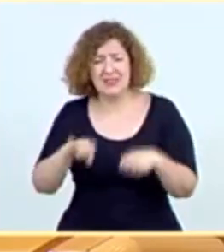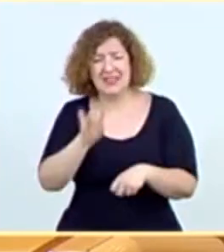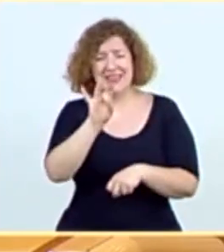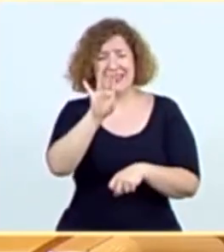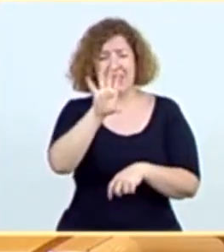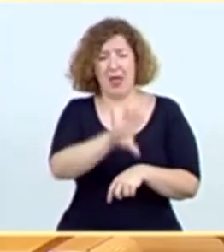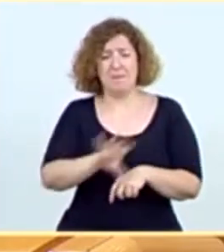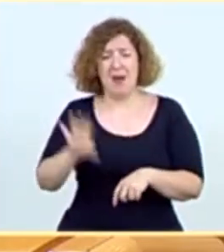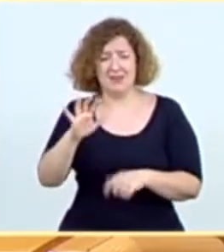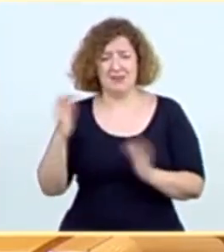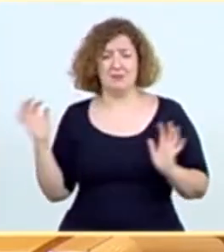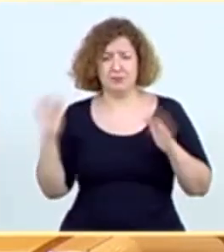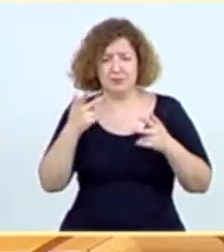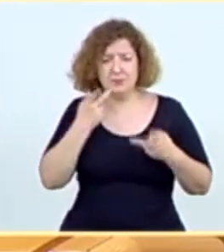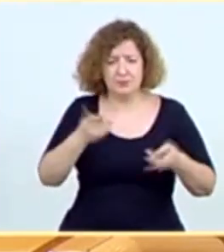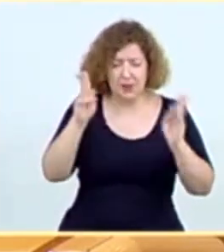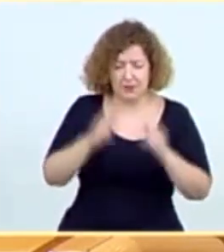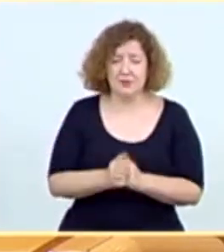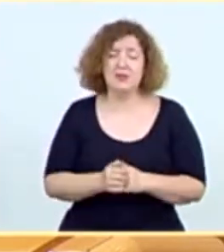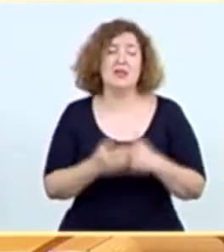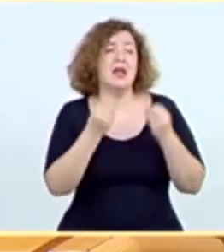proyectos. Muchísimas gracias, señor presidente. Gracias, señor ministro.